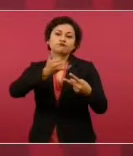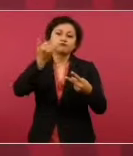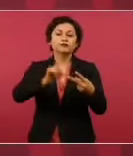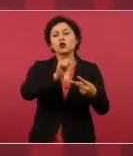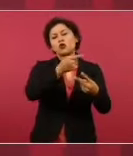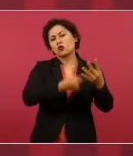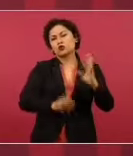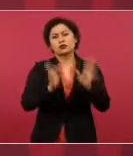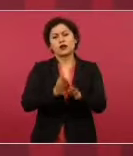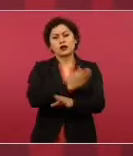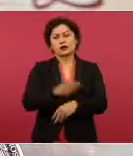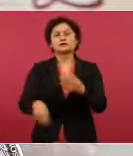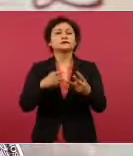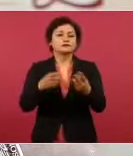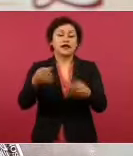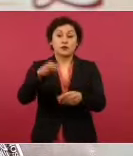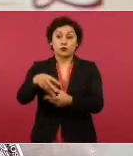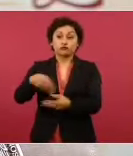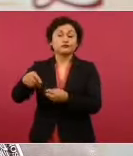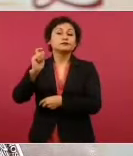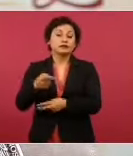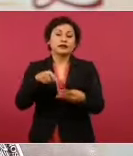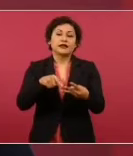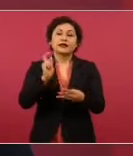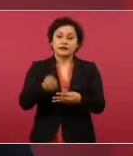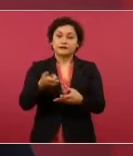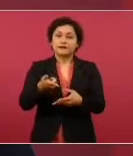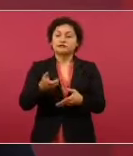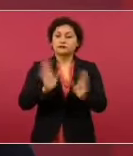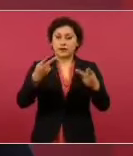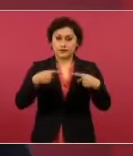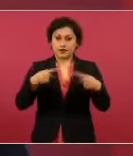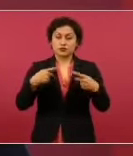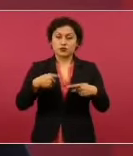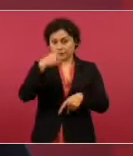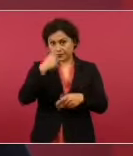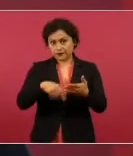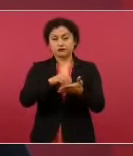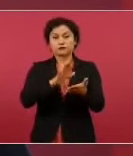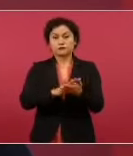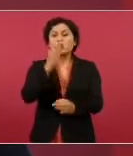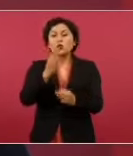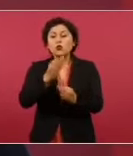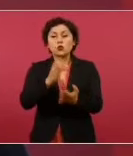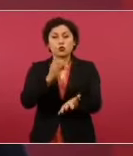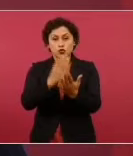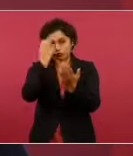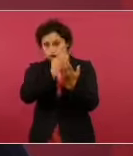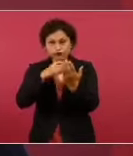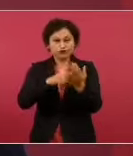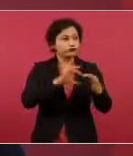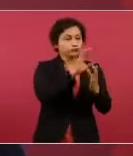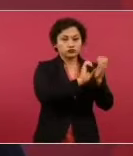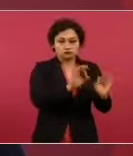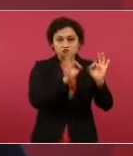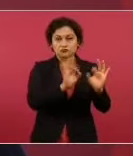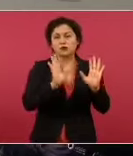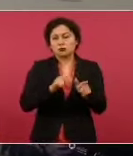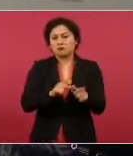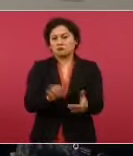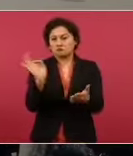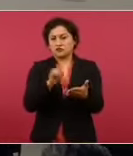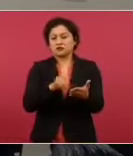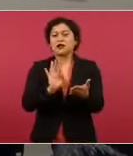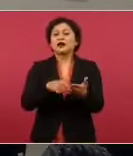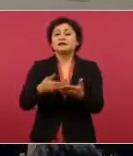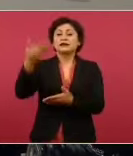otro ya existía, el famoso traspase de votos, ya existía la figura, no existía la candidatura común. Entonces, nada más se está revisando la constitucionalidad de ello. Es probable que se mantenga, pero depende, se